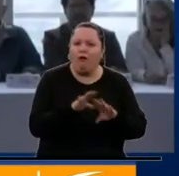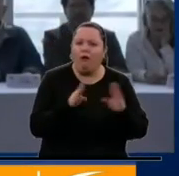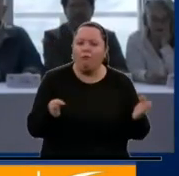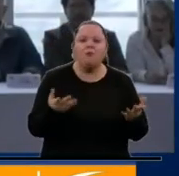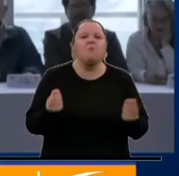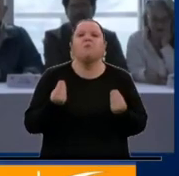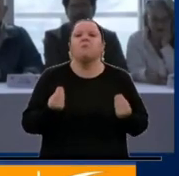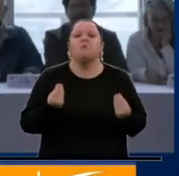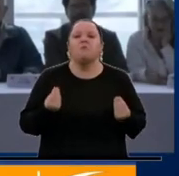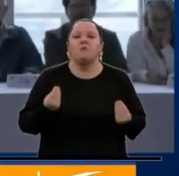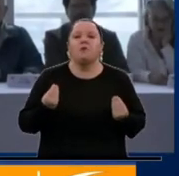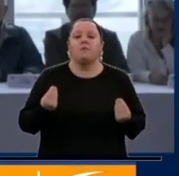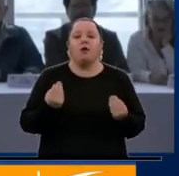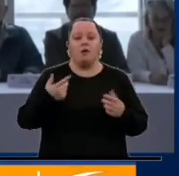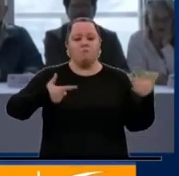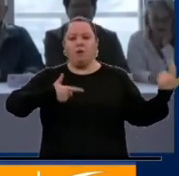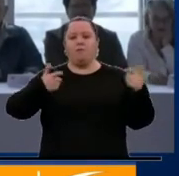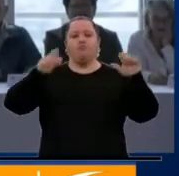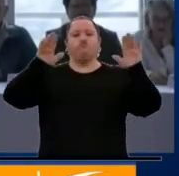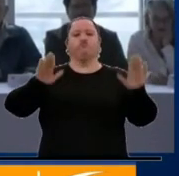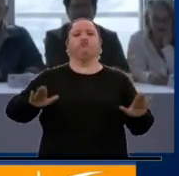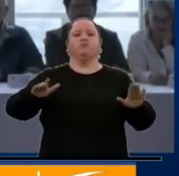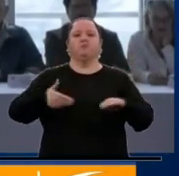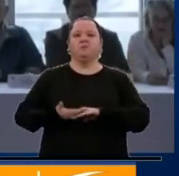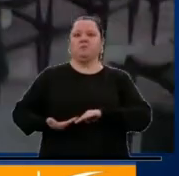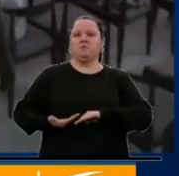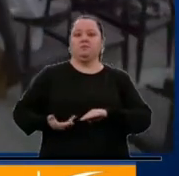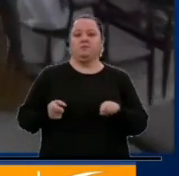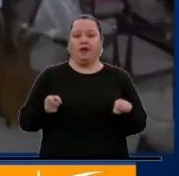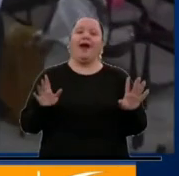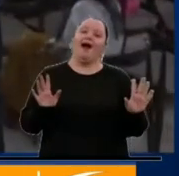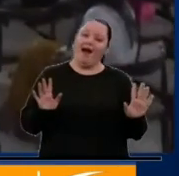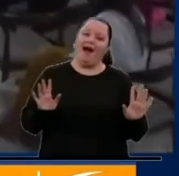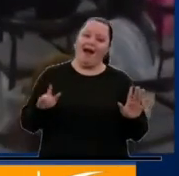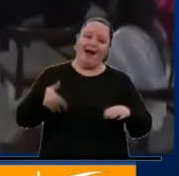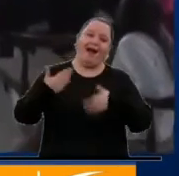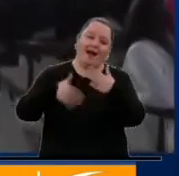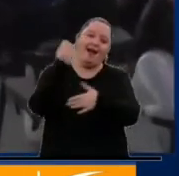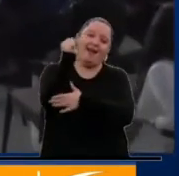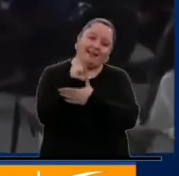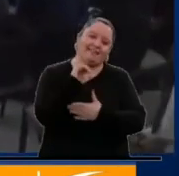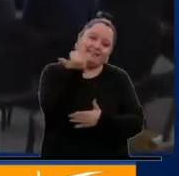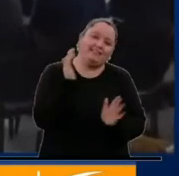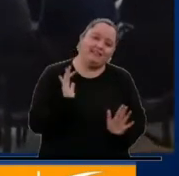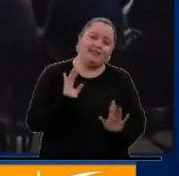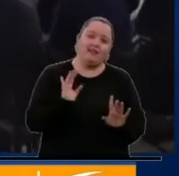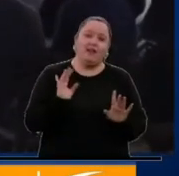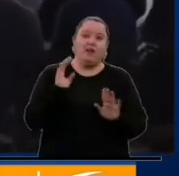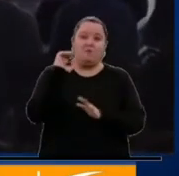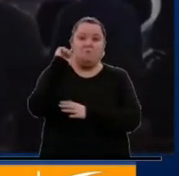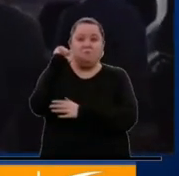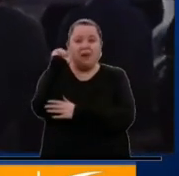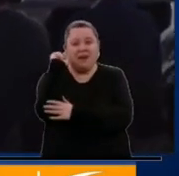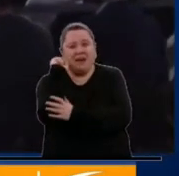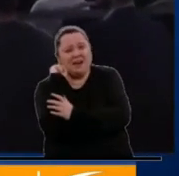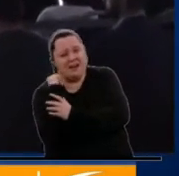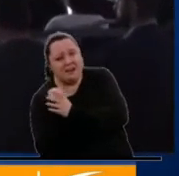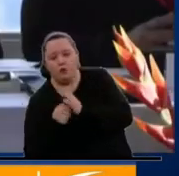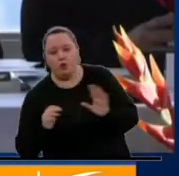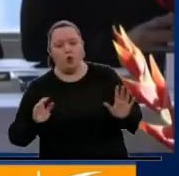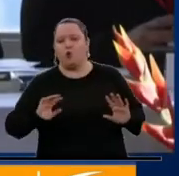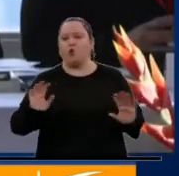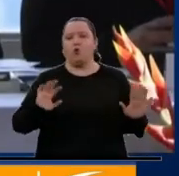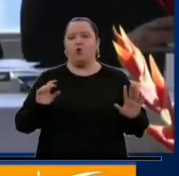un cese bilateral al fuego. Y eso, pues, ahora sí está llevando a una crisis. Todavía no es profunda, pero yo le pido al